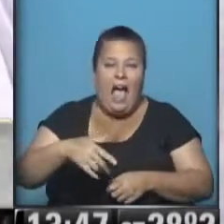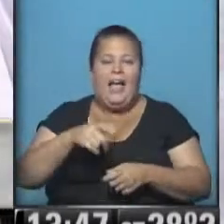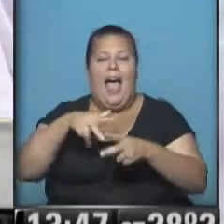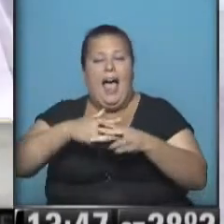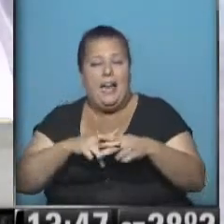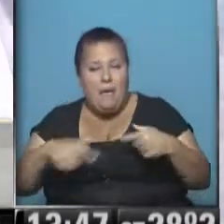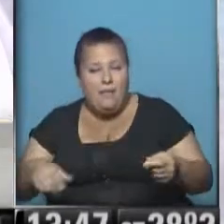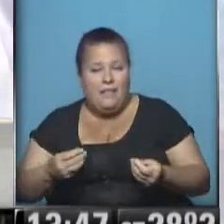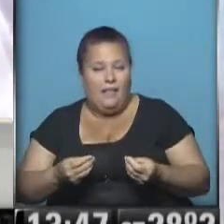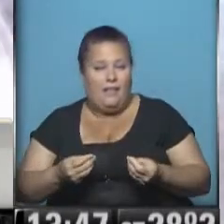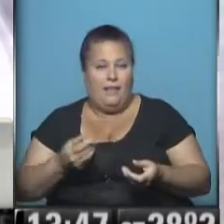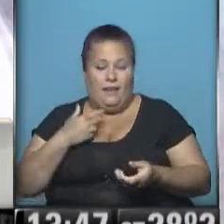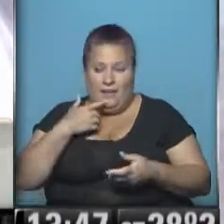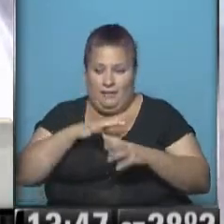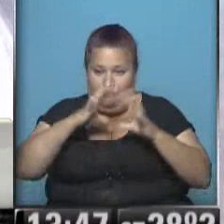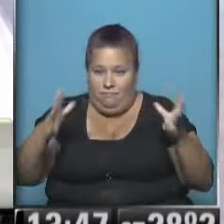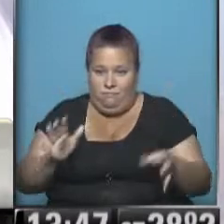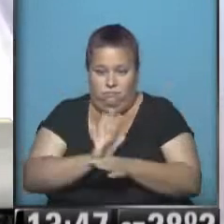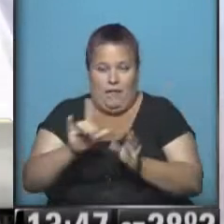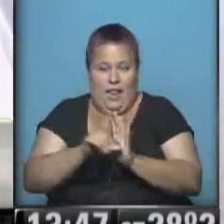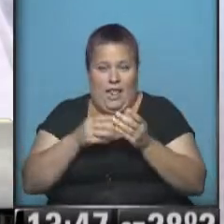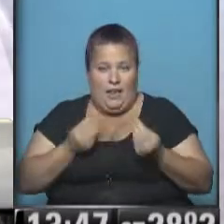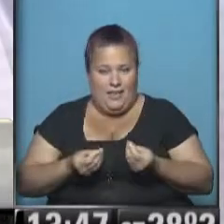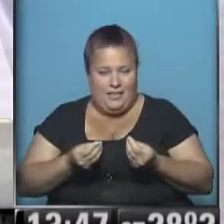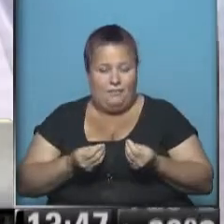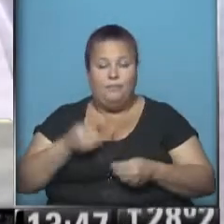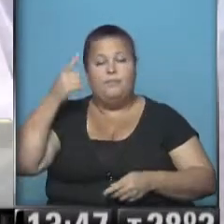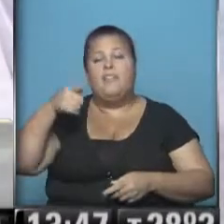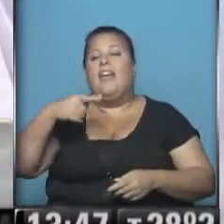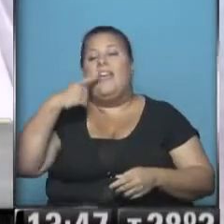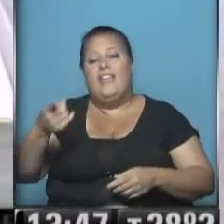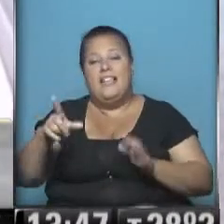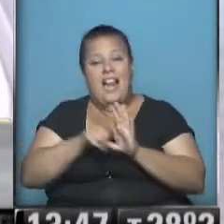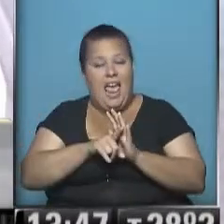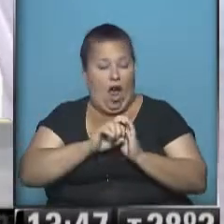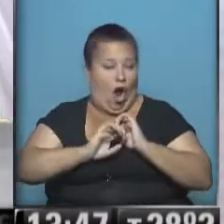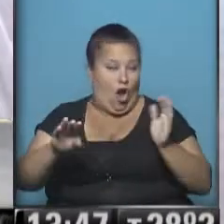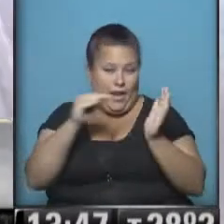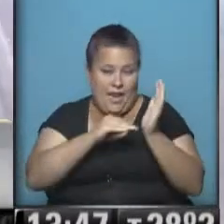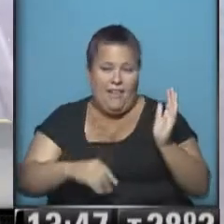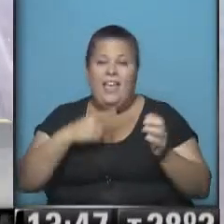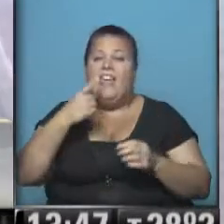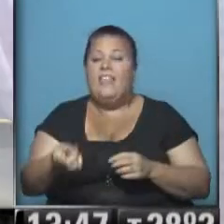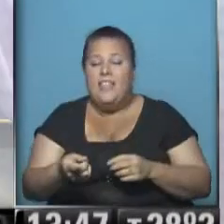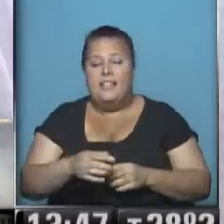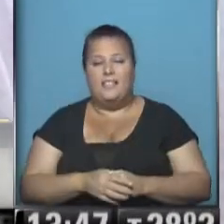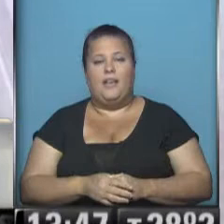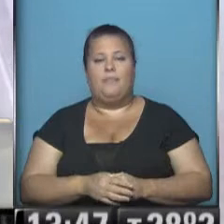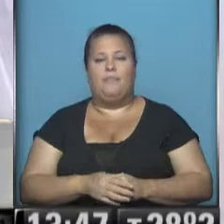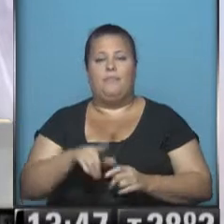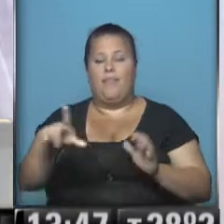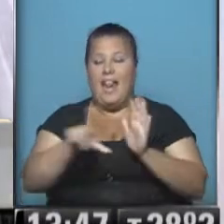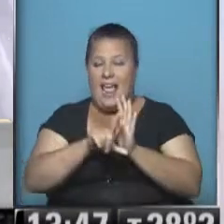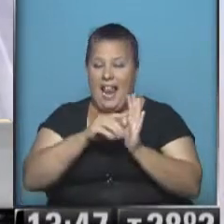herramientas, tiene casi un arsenal para esta ley. Las justificaciones de la ley son horrendas, porque lo que está diciendo este